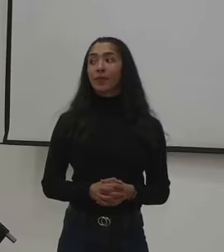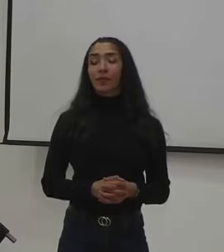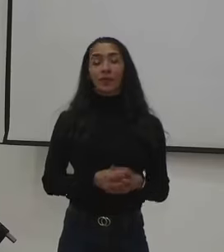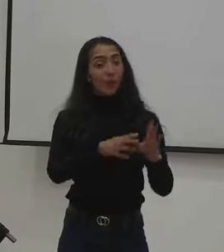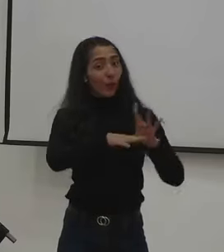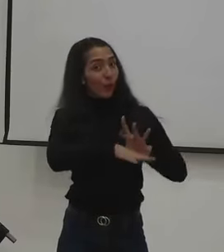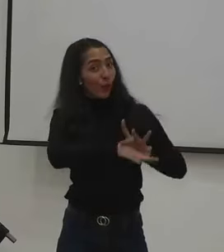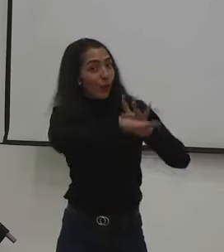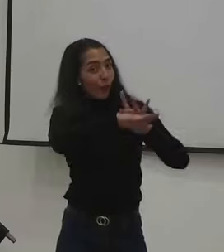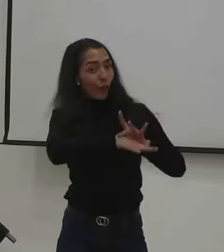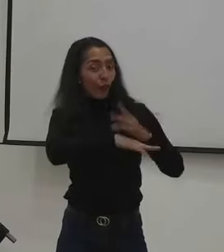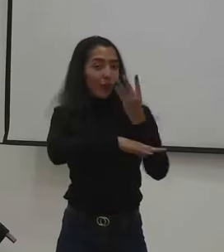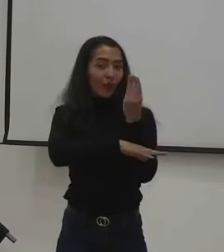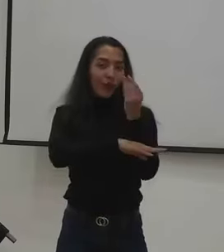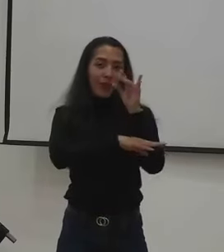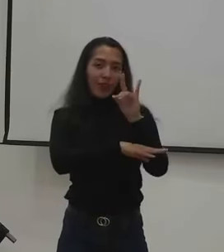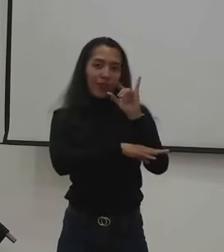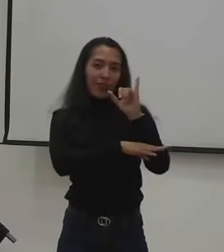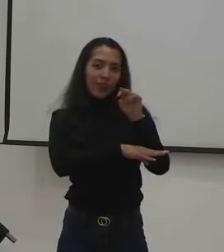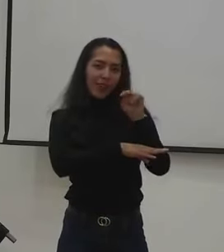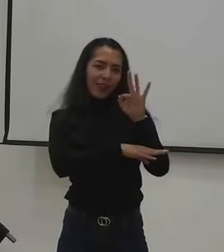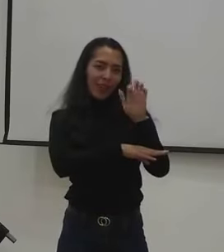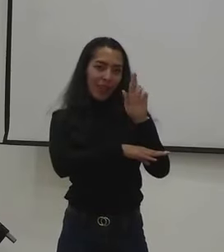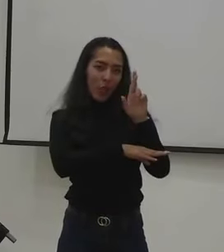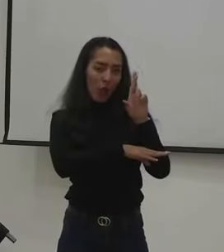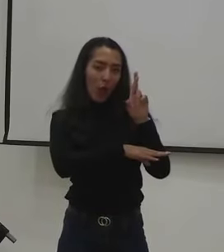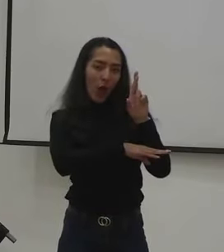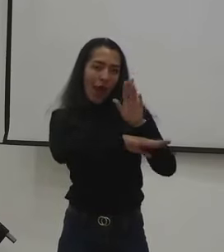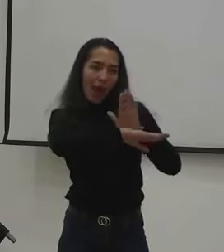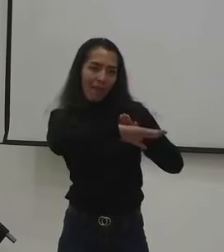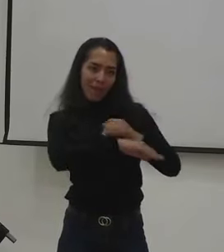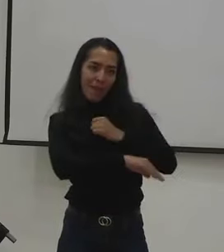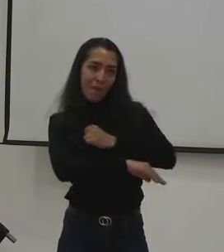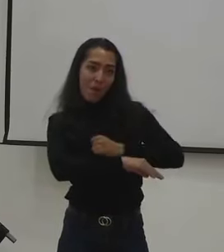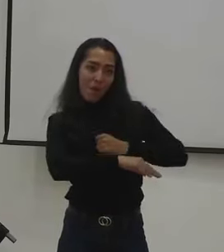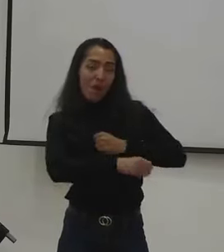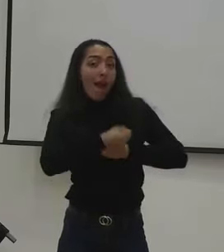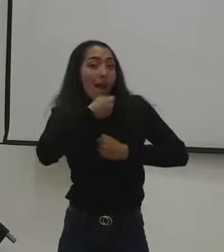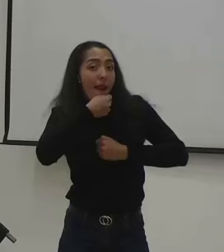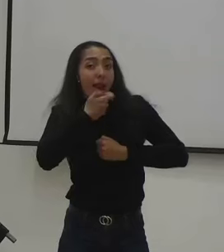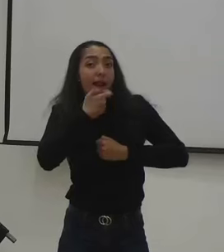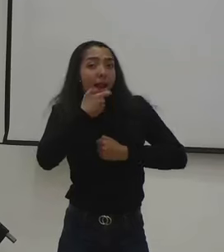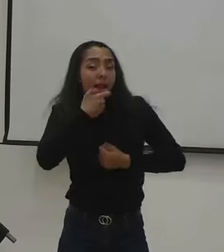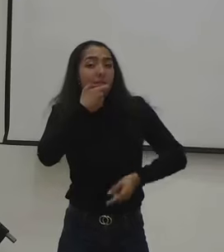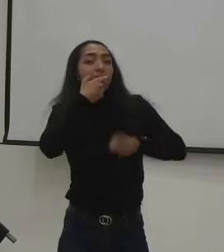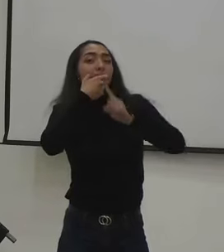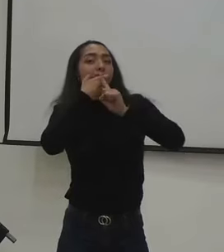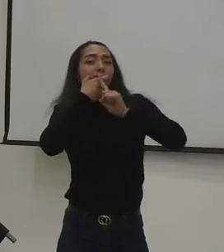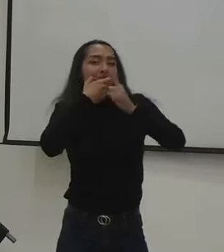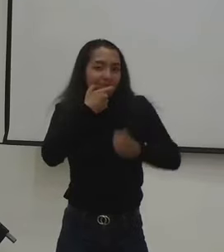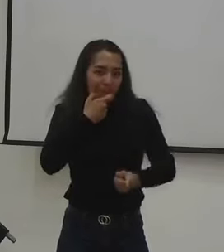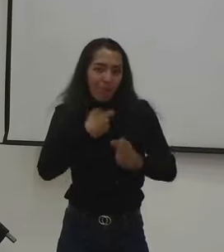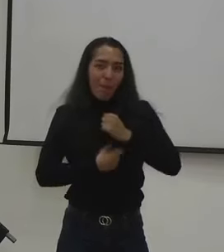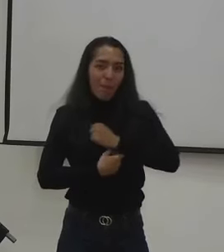doctor Peinado. Doctor Quintero, agradecemos encender su micrófono, su cámara, para su participación. Muchas gracias.